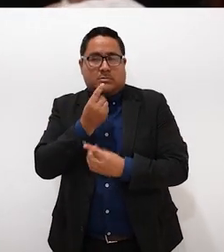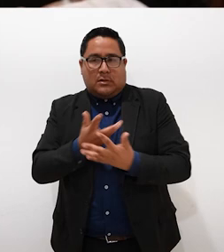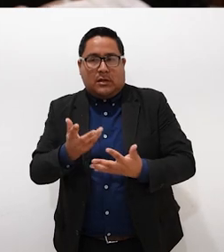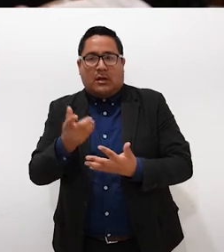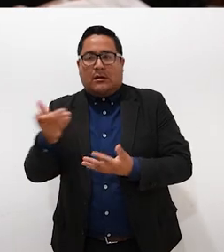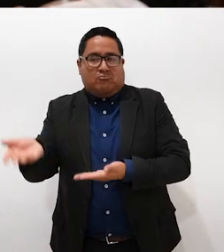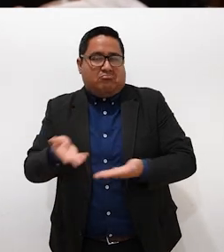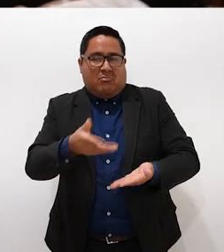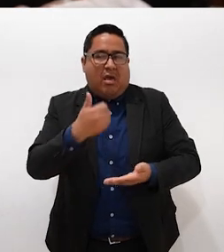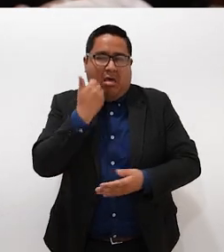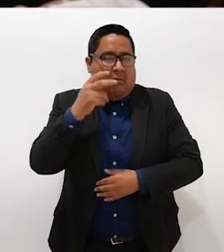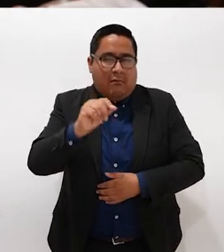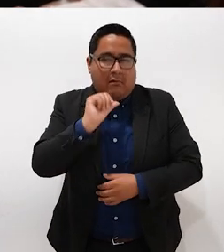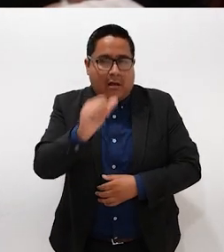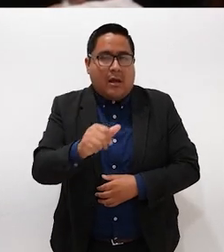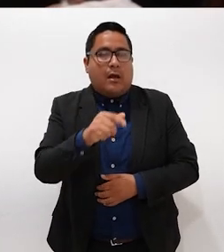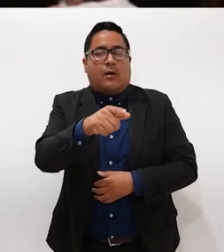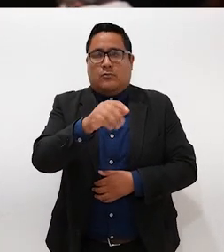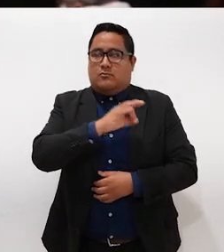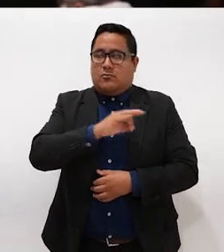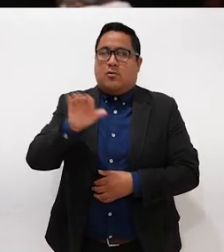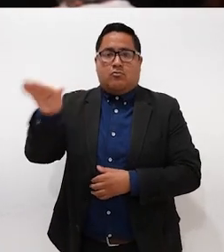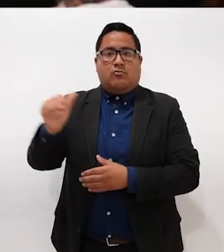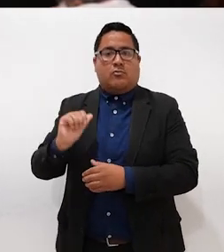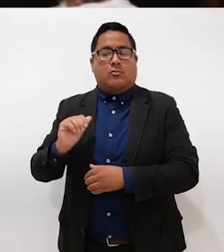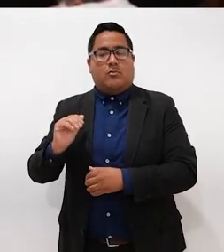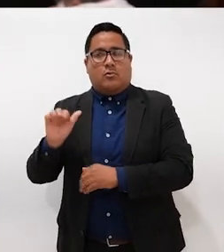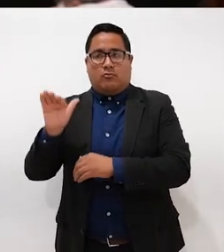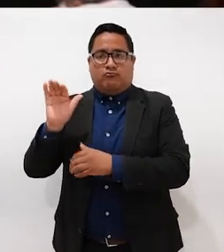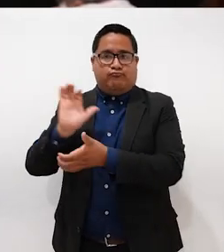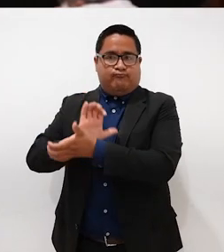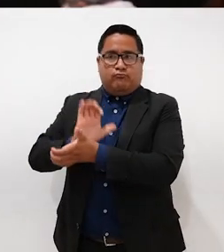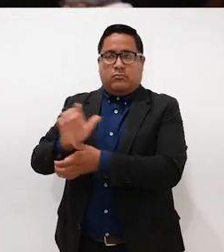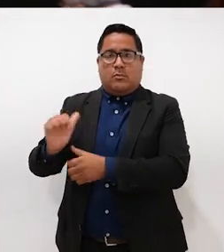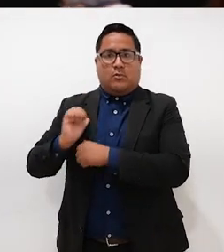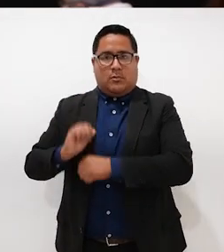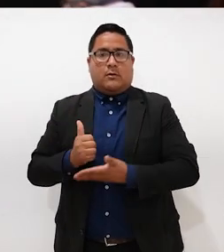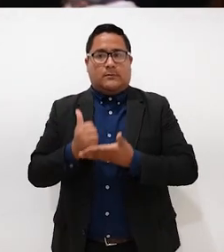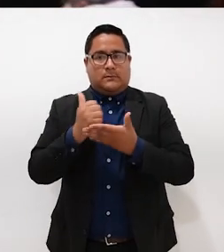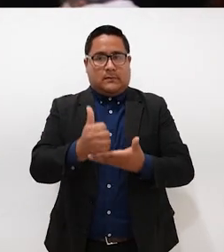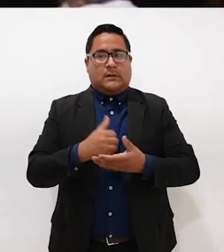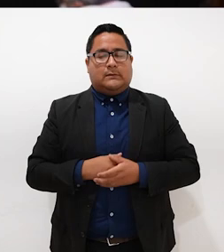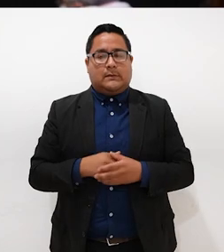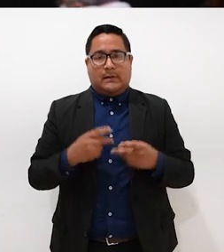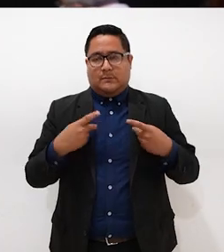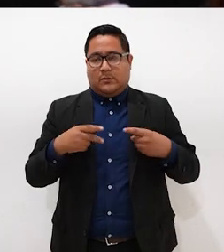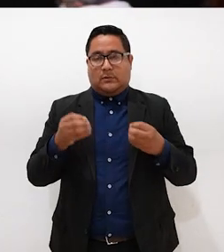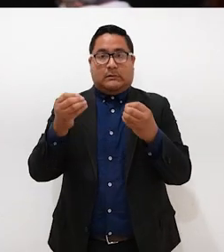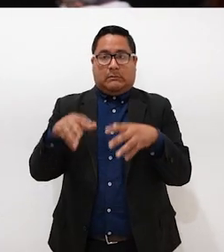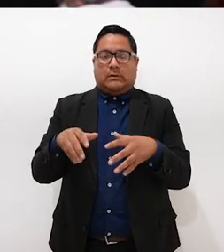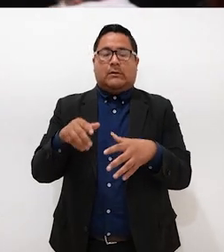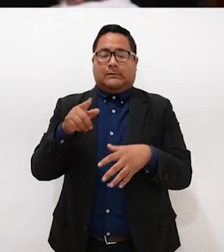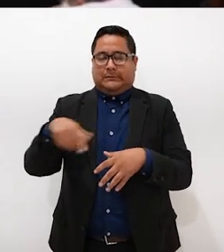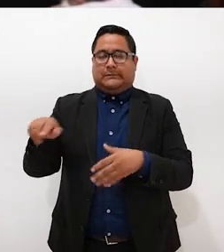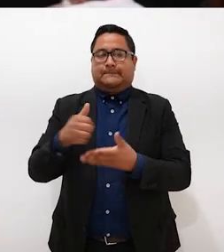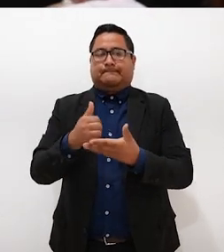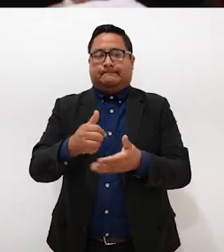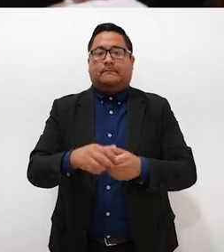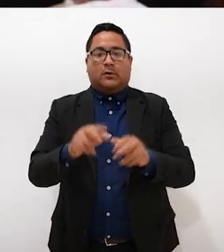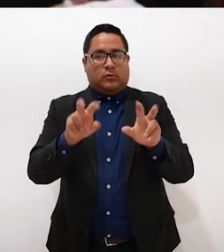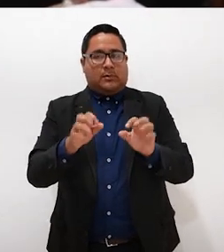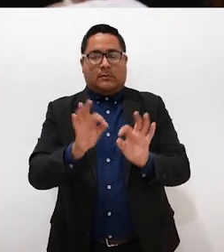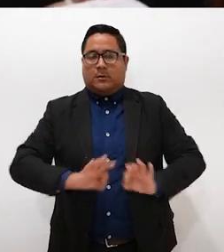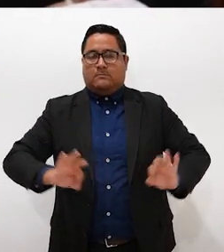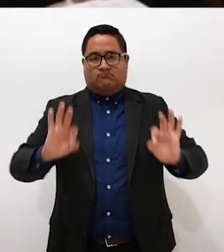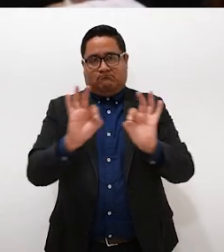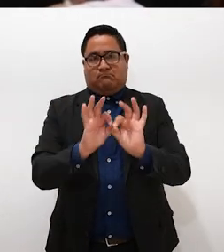o tu hijo, o el personal que haya desaparecido, en este caso la persona. Entonces es un tema muy